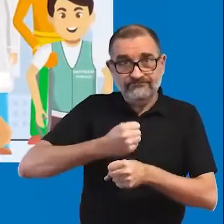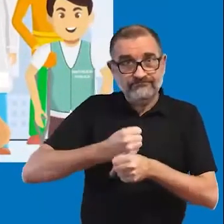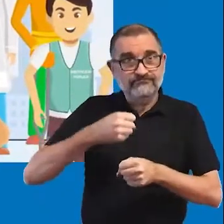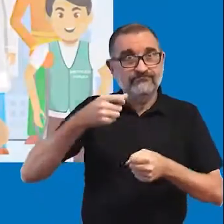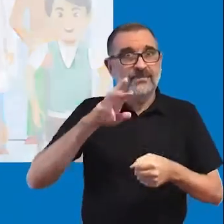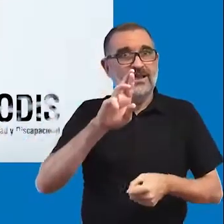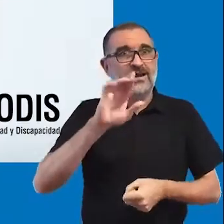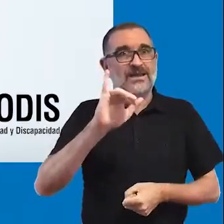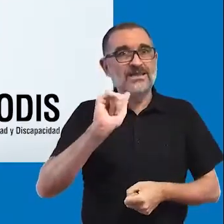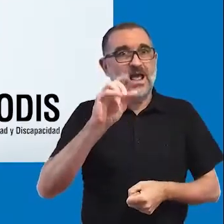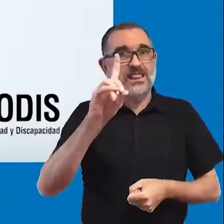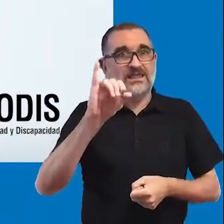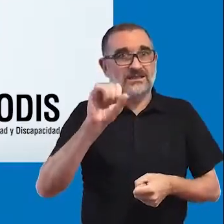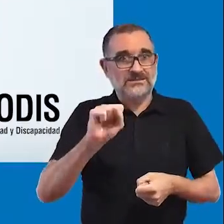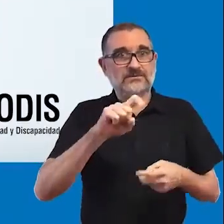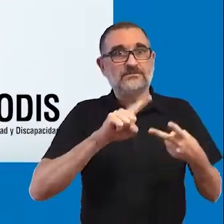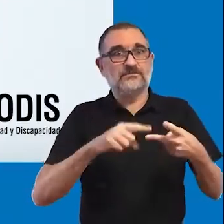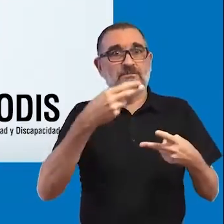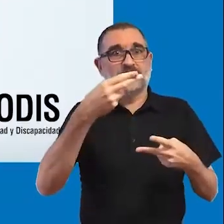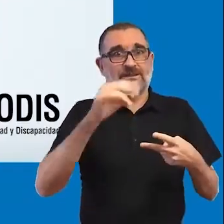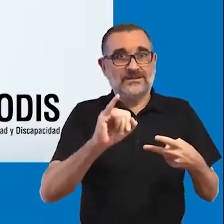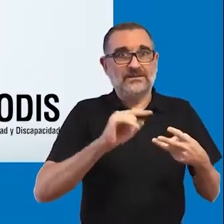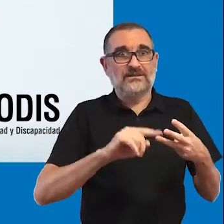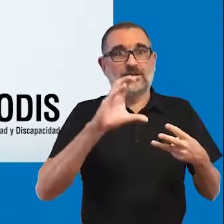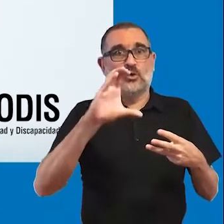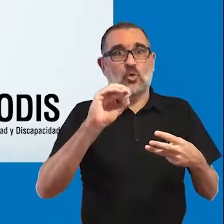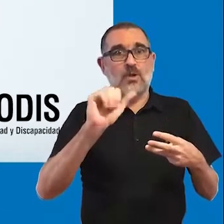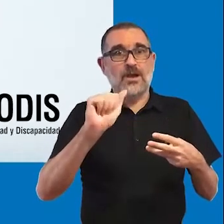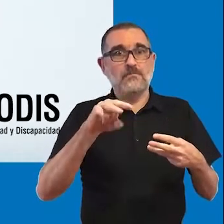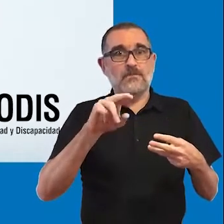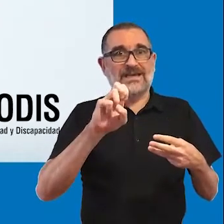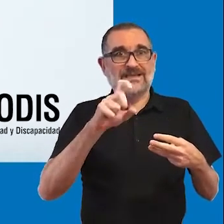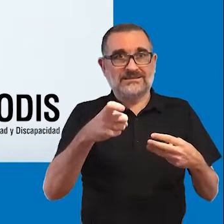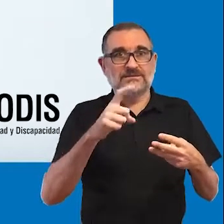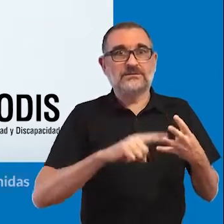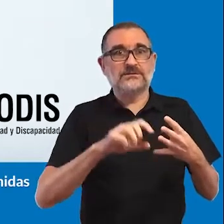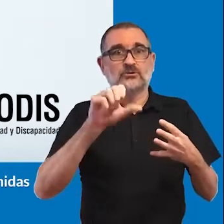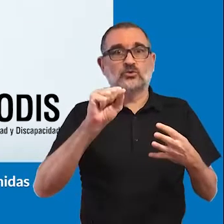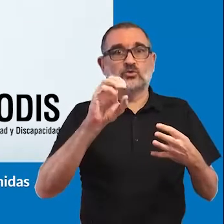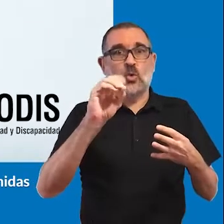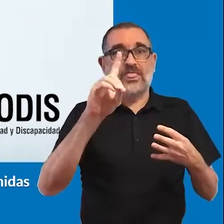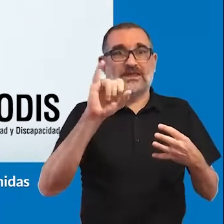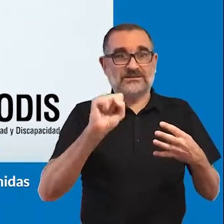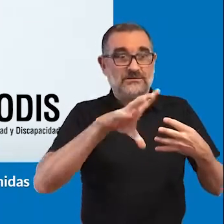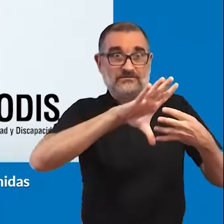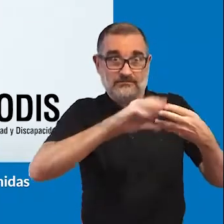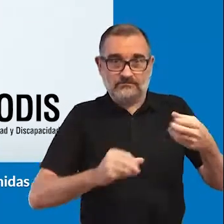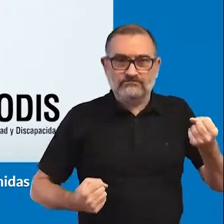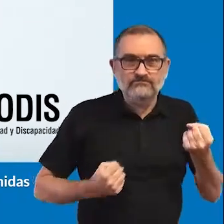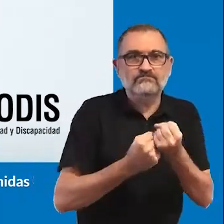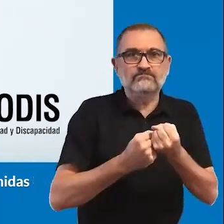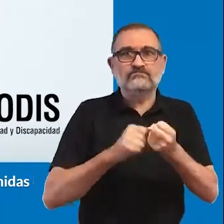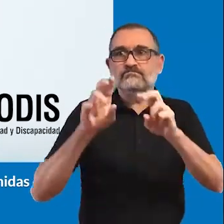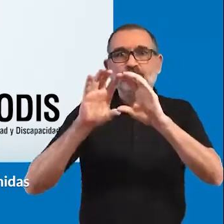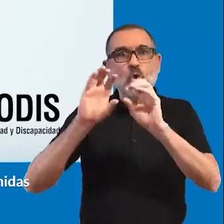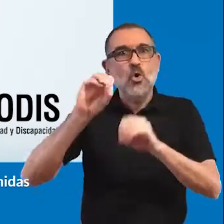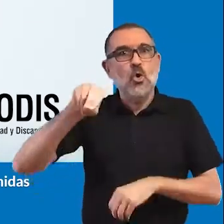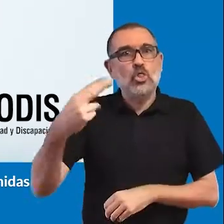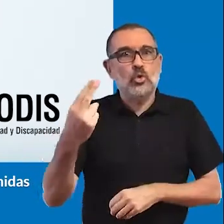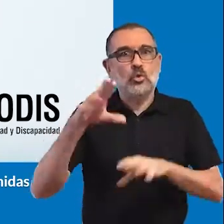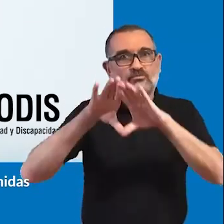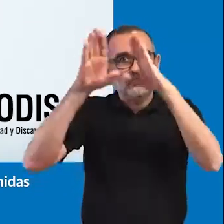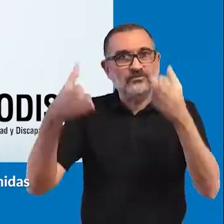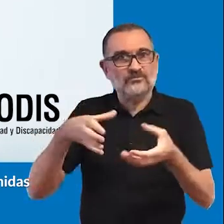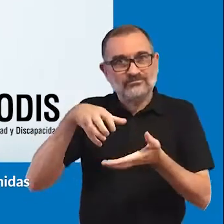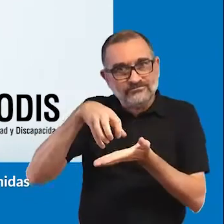Este video ha sido realizado por RIADIS, H.I., COAMEX y SODIS, con el apoyo de la Agencia de las Naciones Unidas para